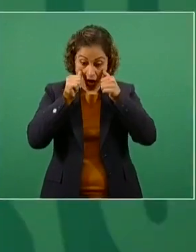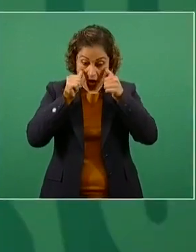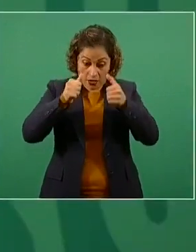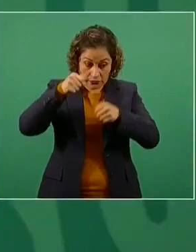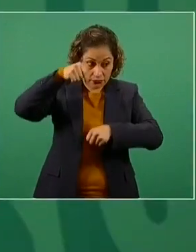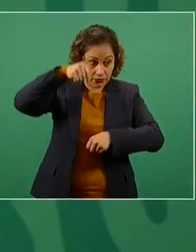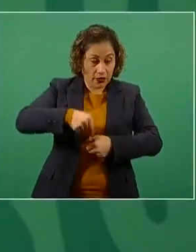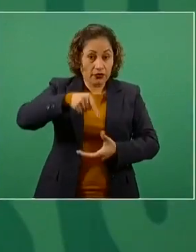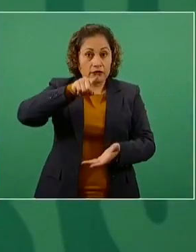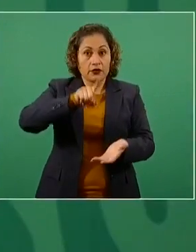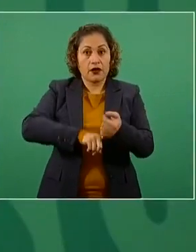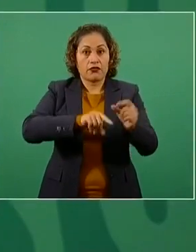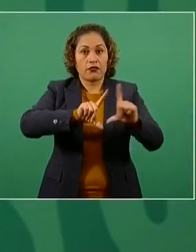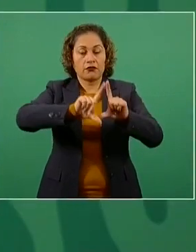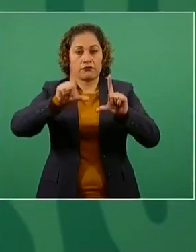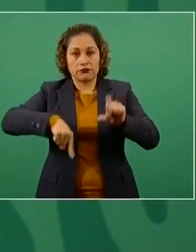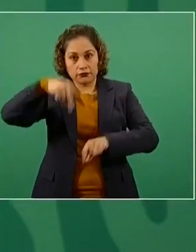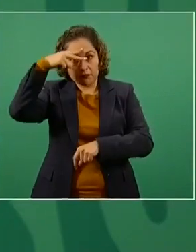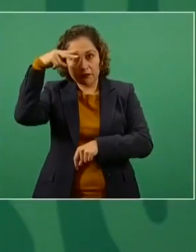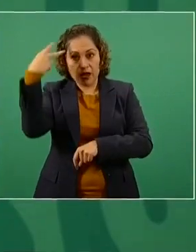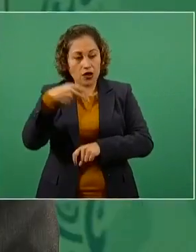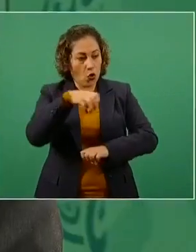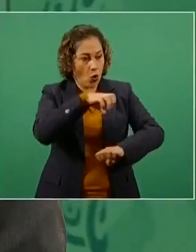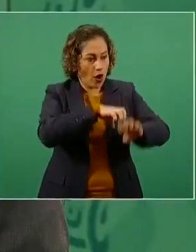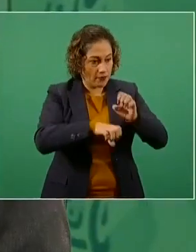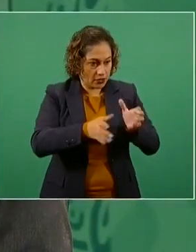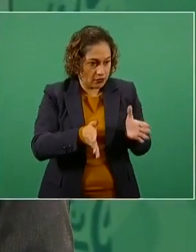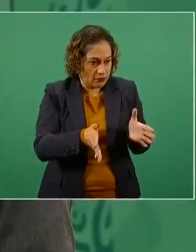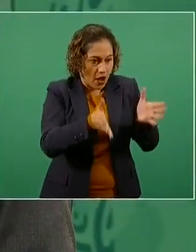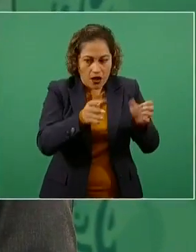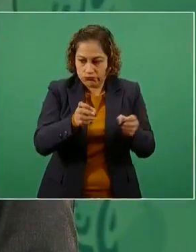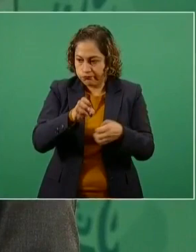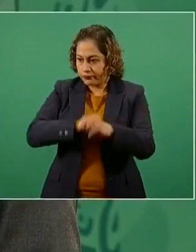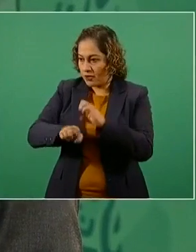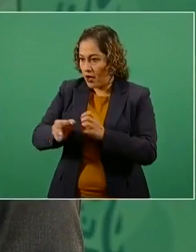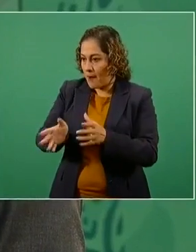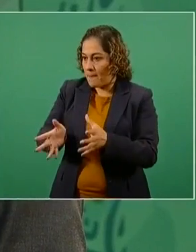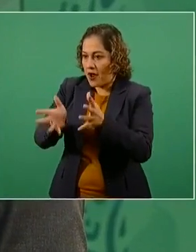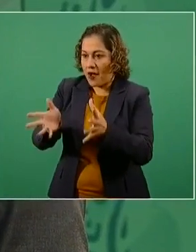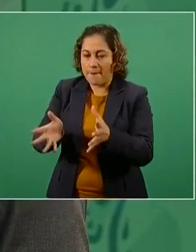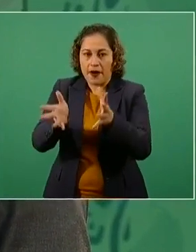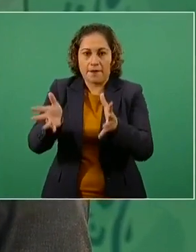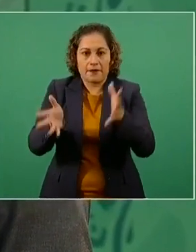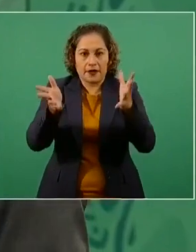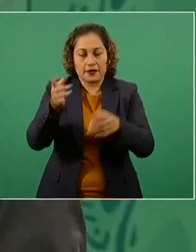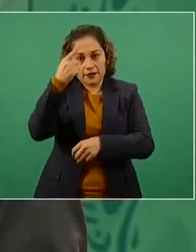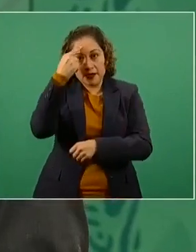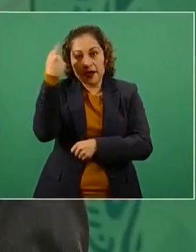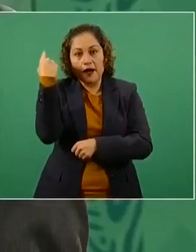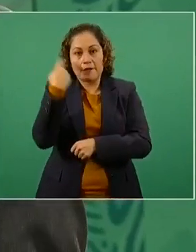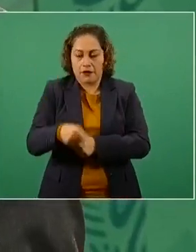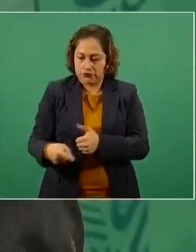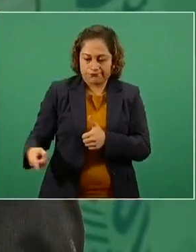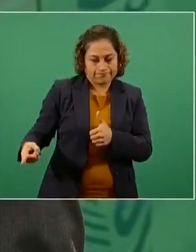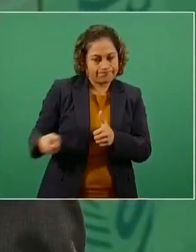darles prioridad, no